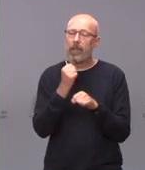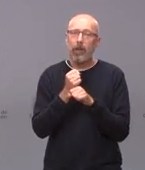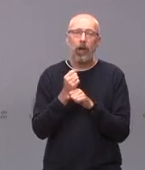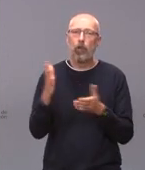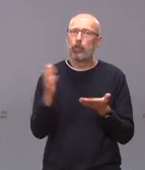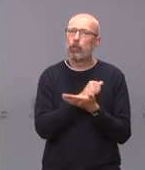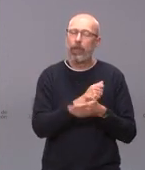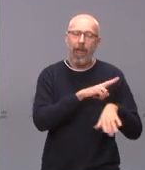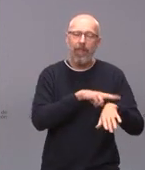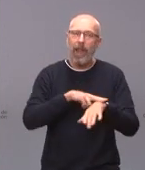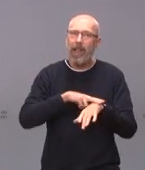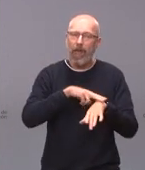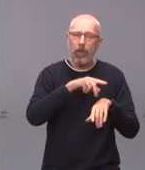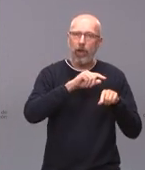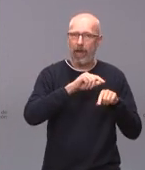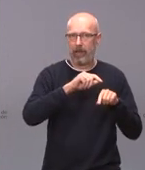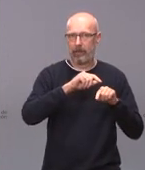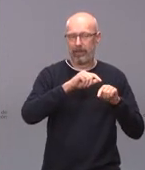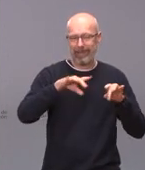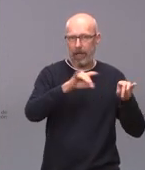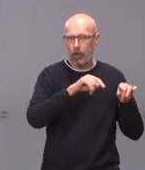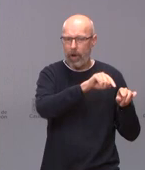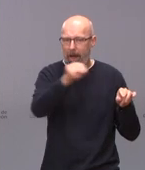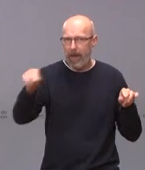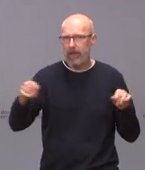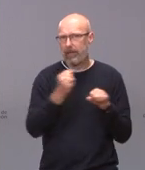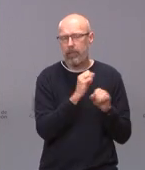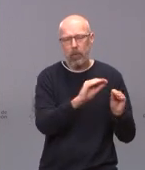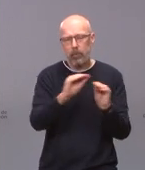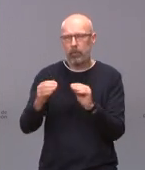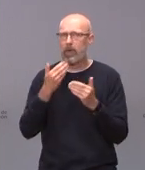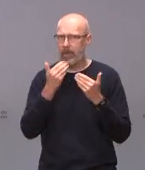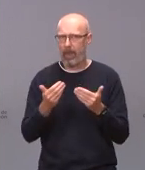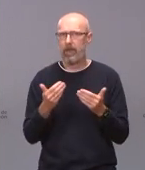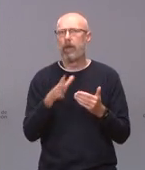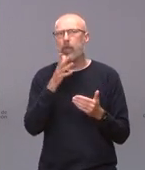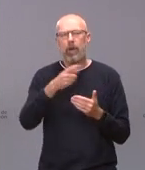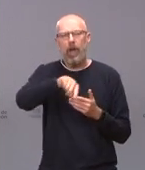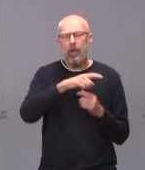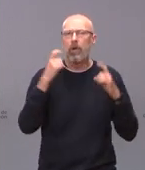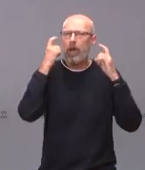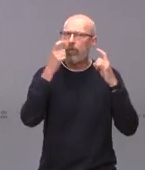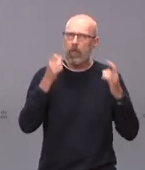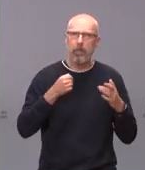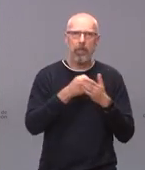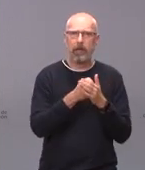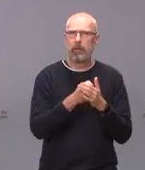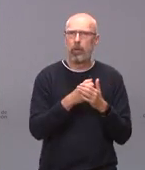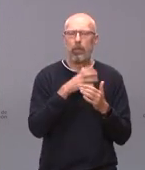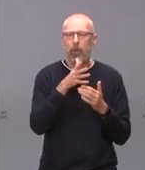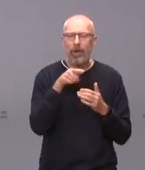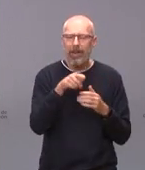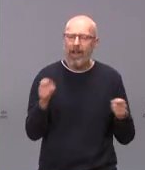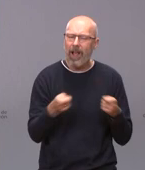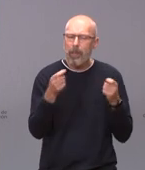territoriales, de todos nuestros delegados territoriales, que están esforzándose al máximo porque esta campaña sea un éxito.